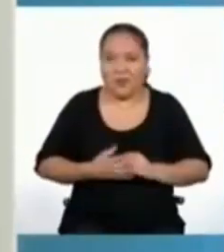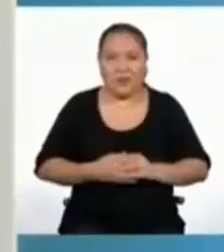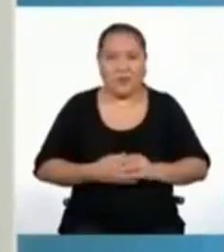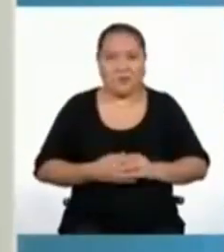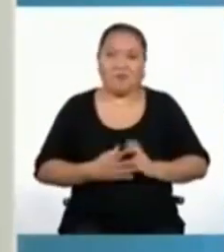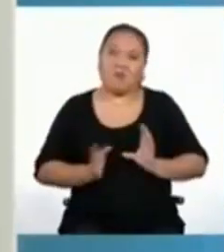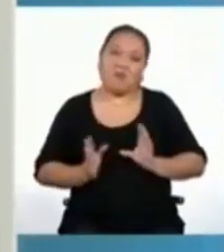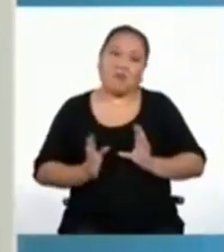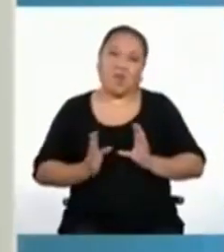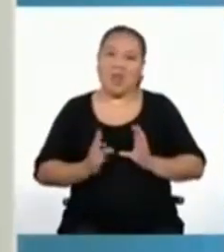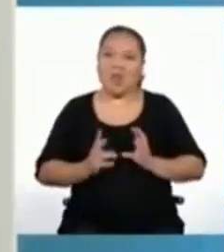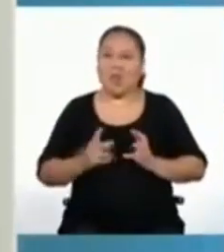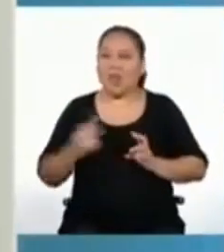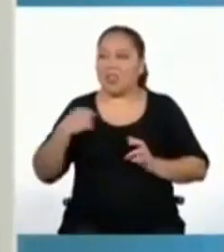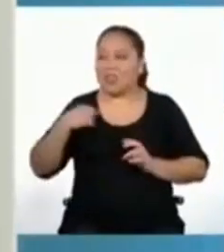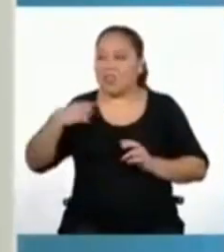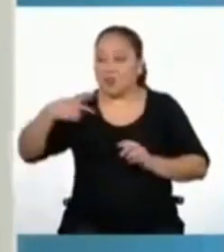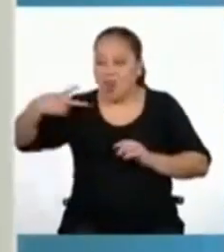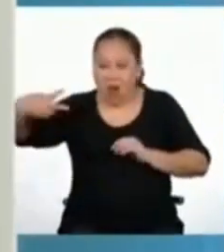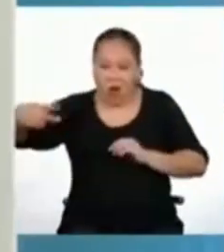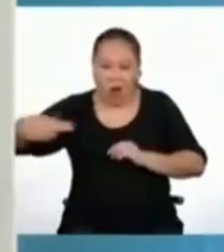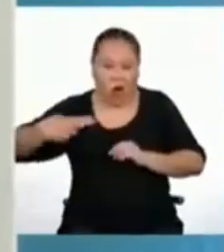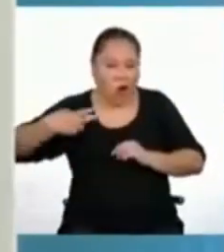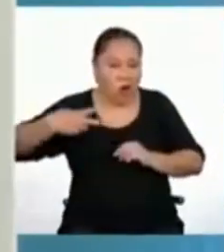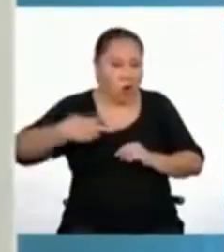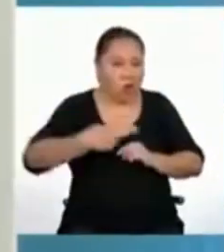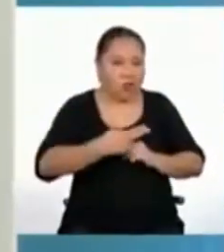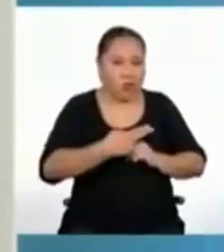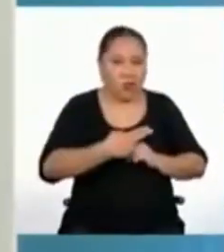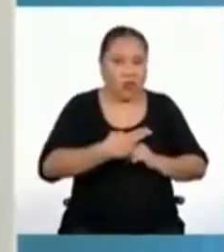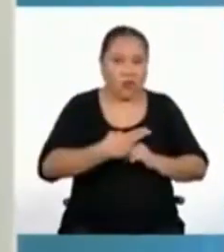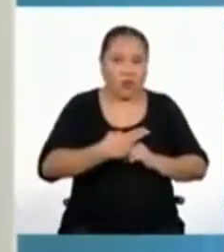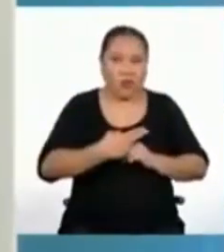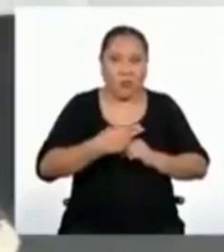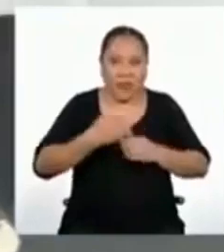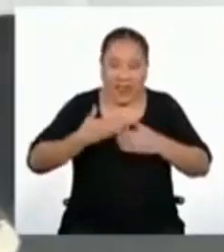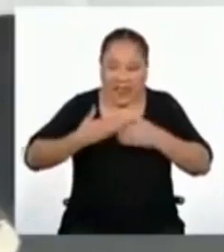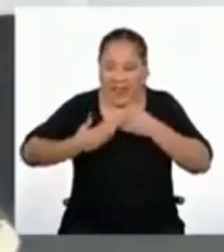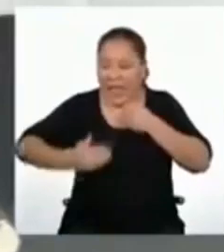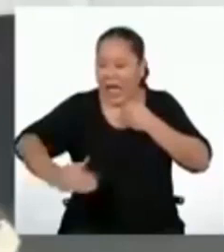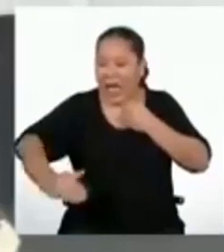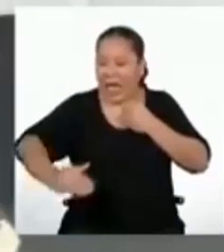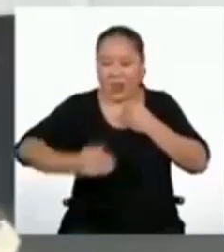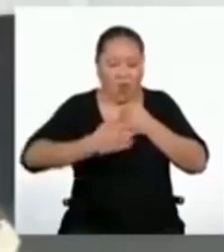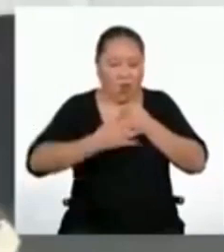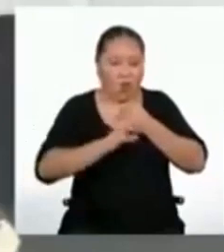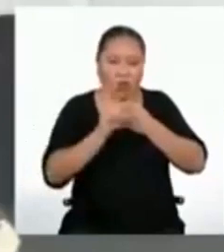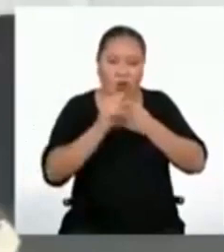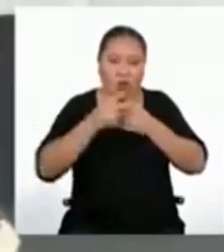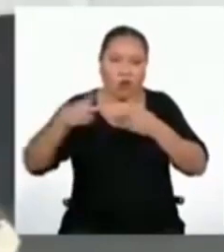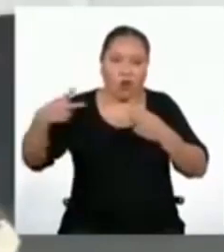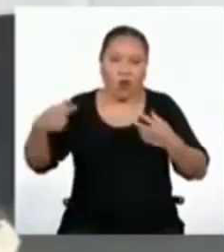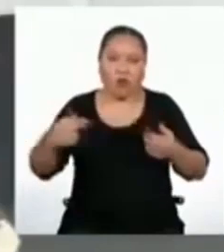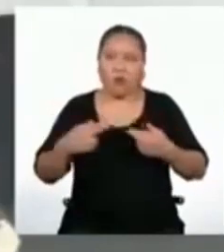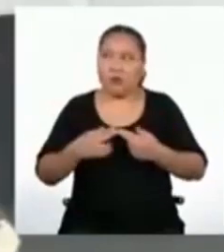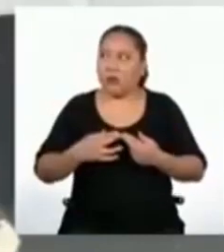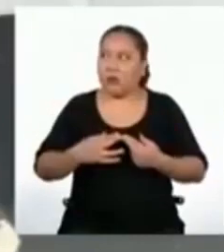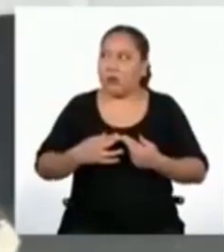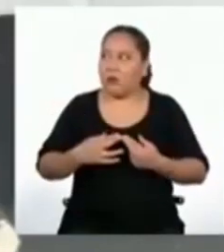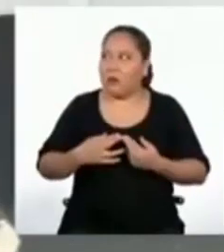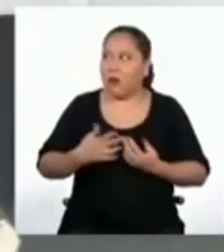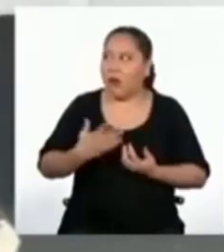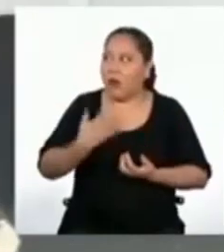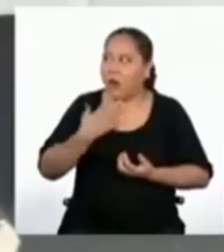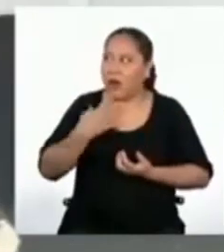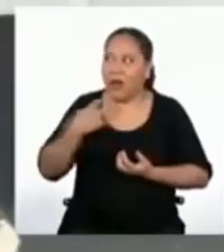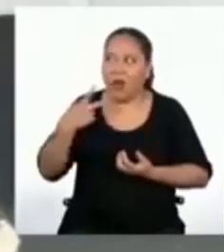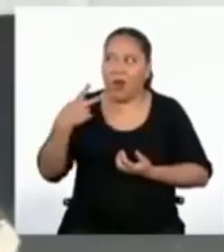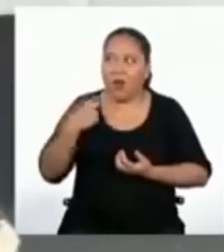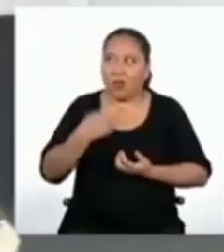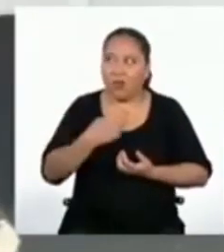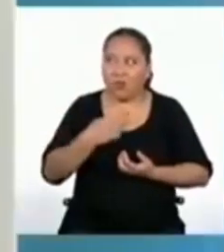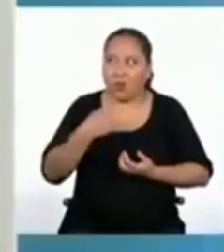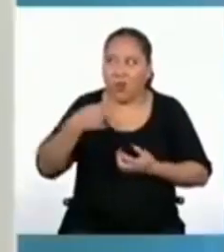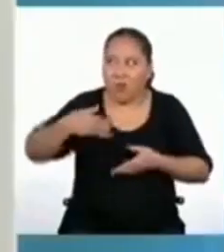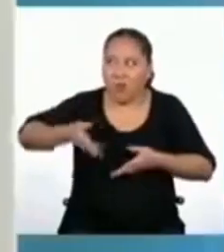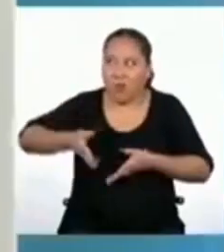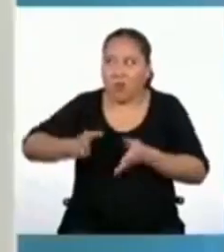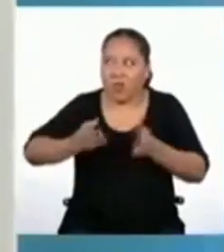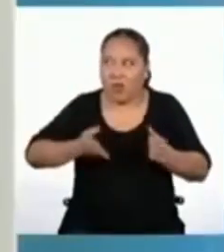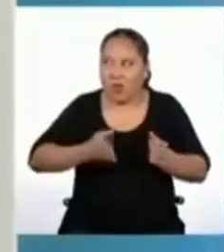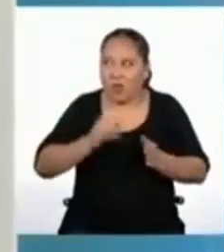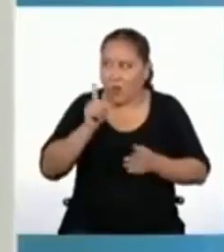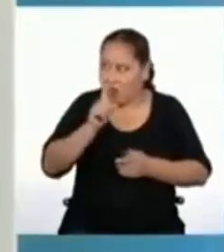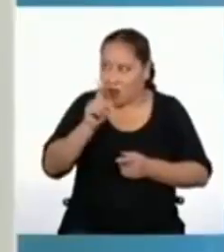Así que lo corté para que no me quede tan largo. Uy, ¿cortó algo que no era suyo?